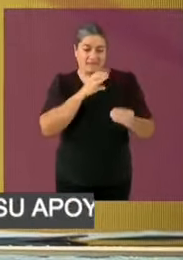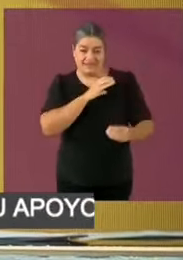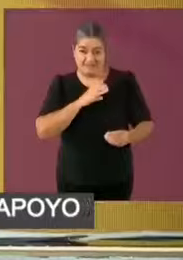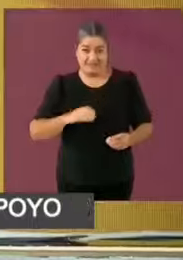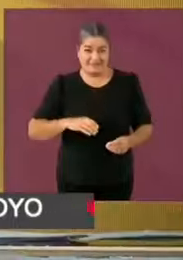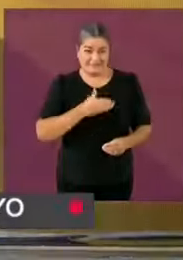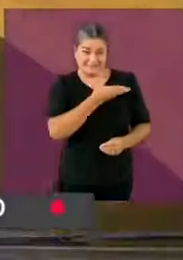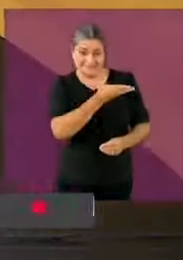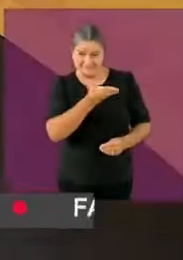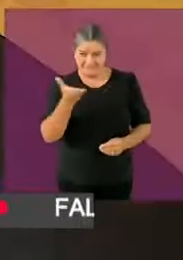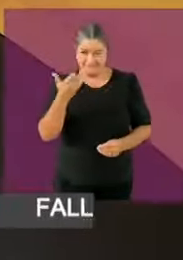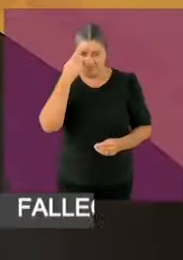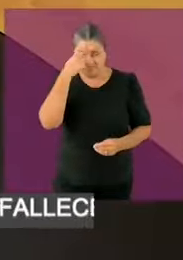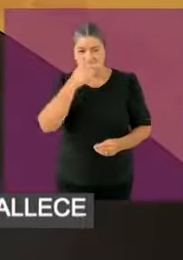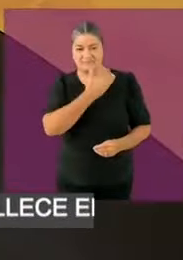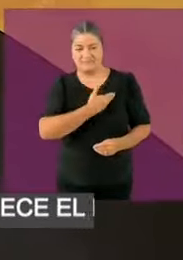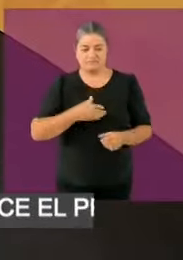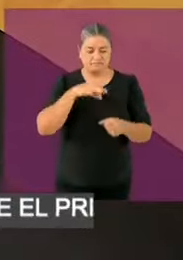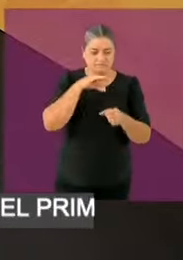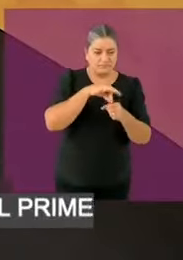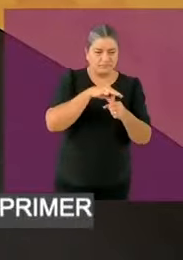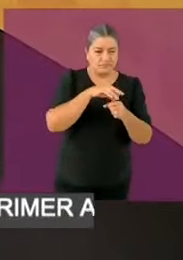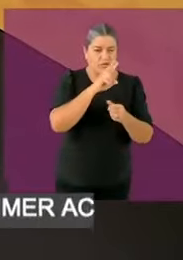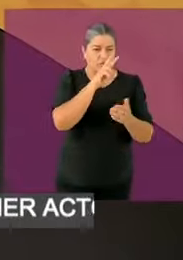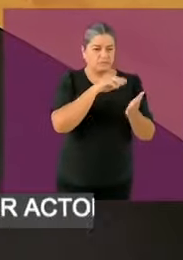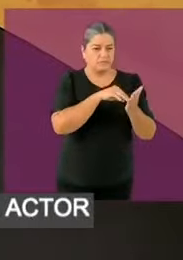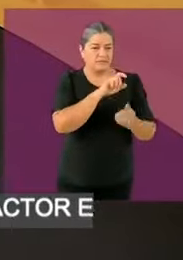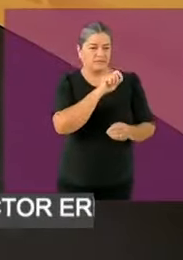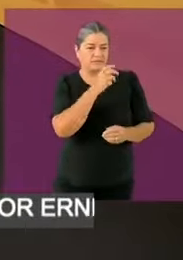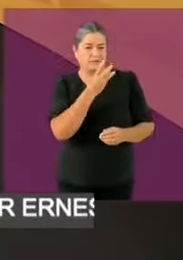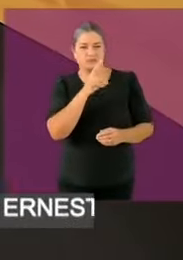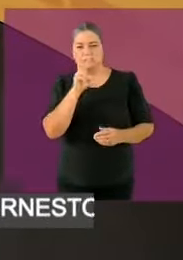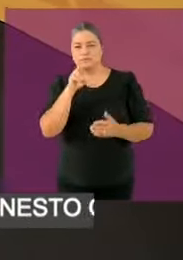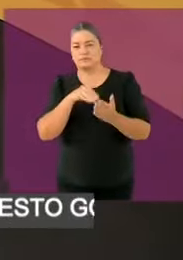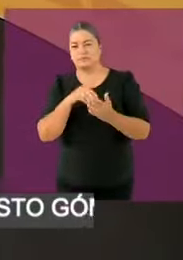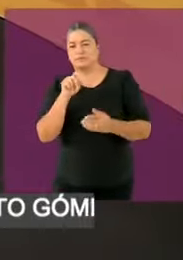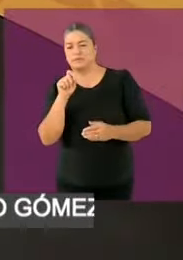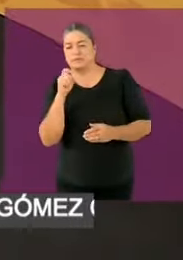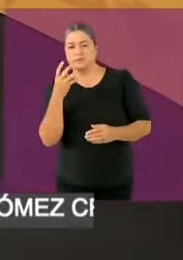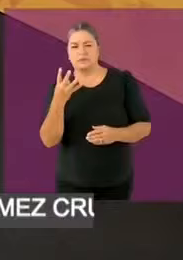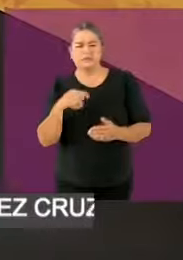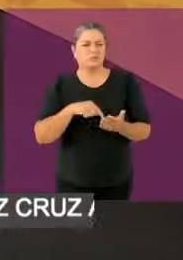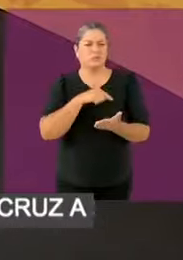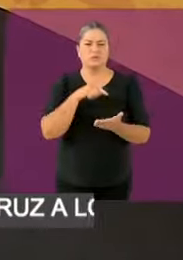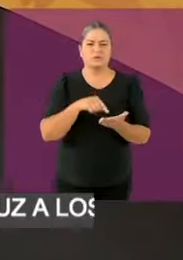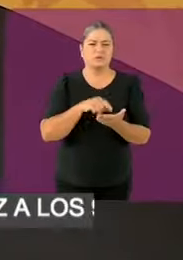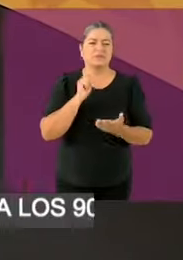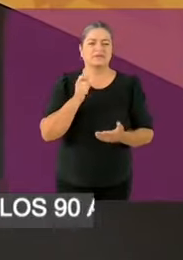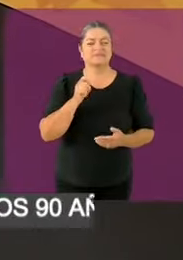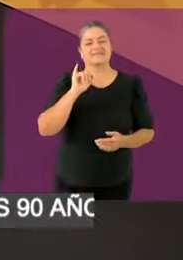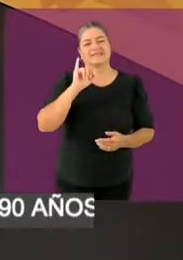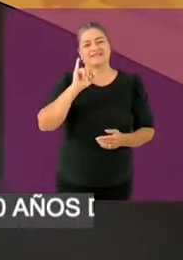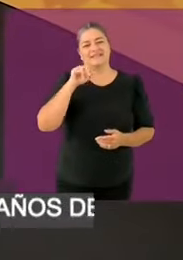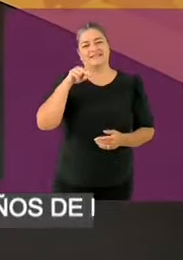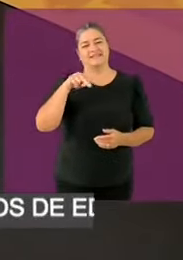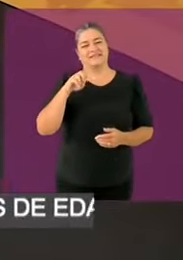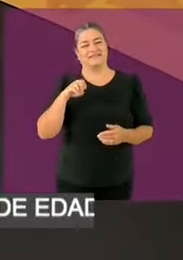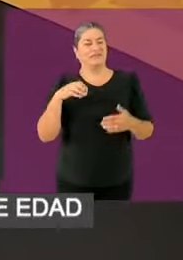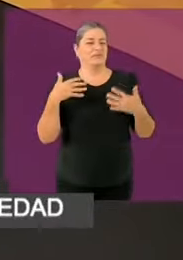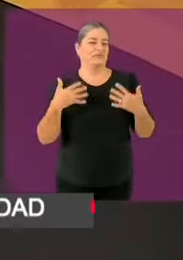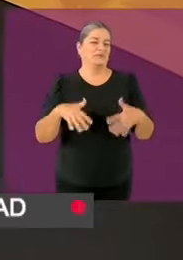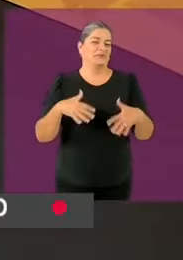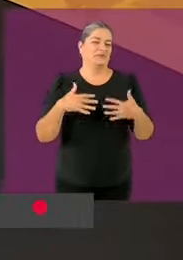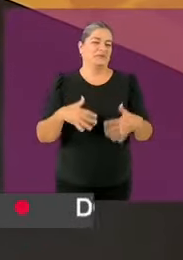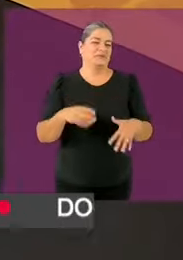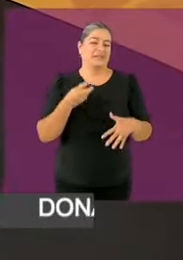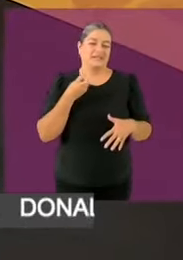Nos encontramos en la sala del Consejo General del Instituto Nacional Electoral en la Ciudad de México, un recinto emblemático donde se ha